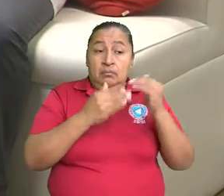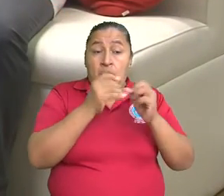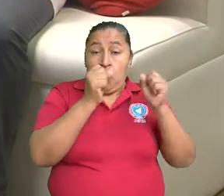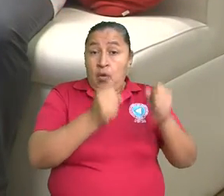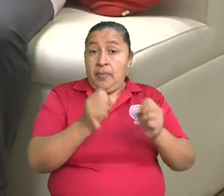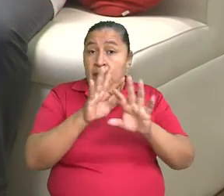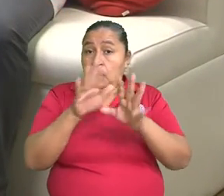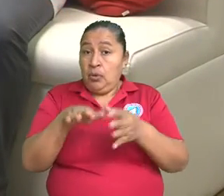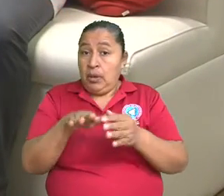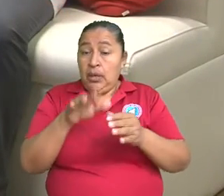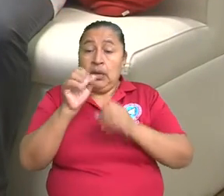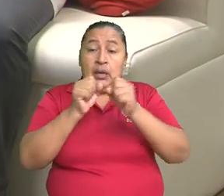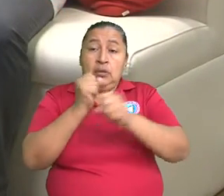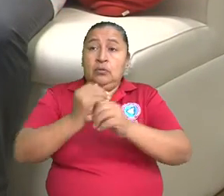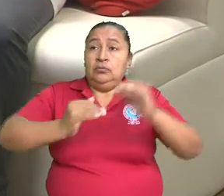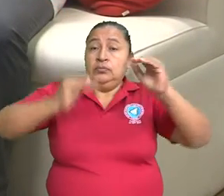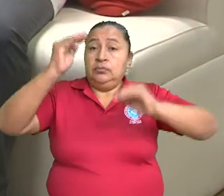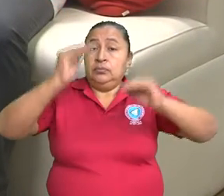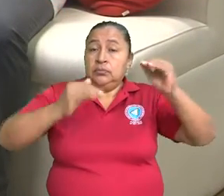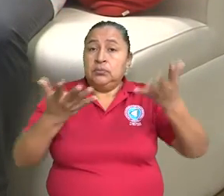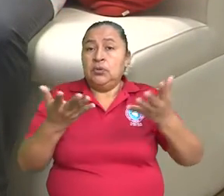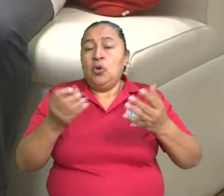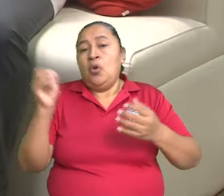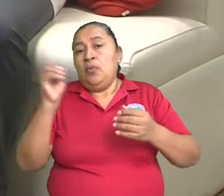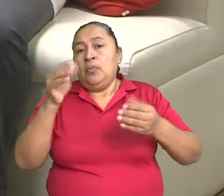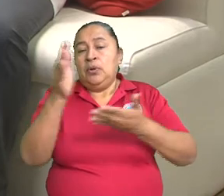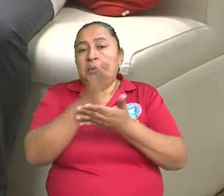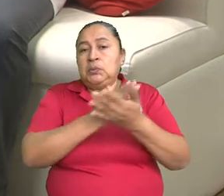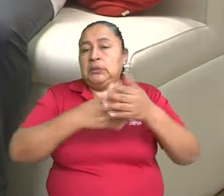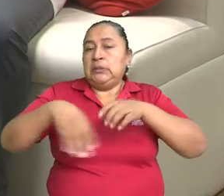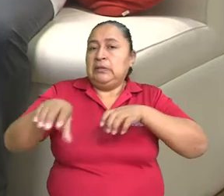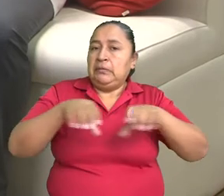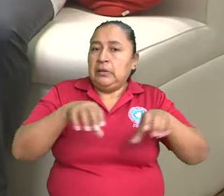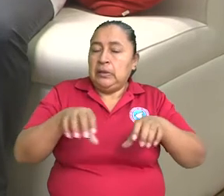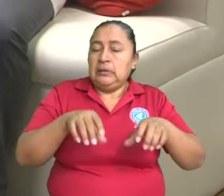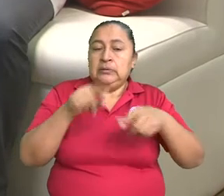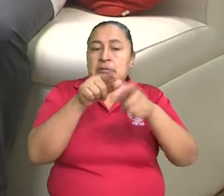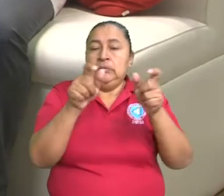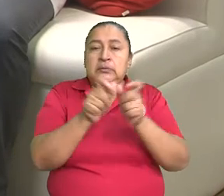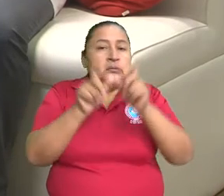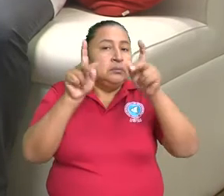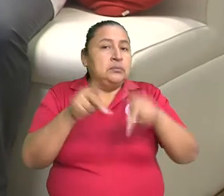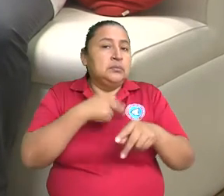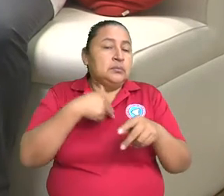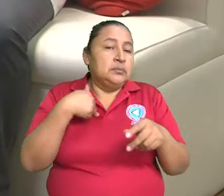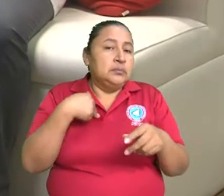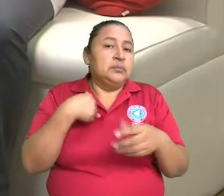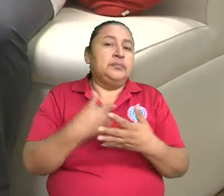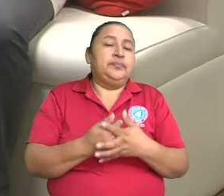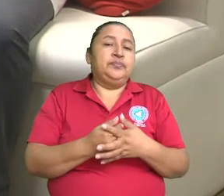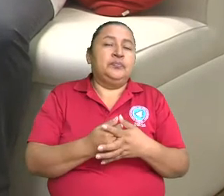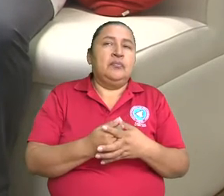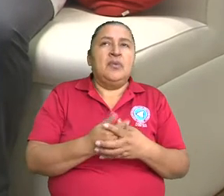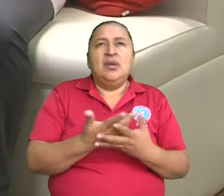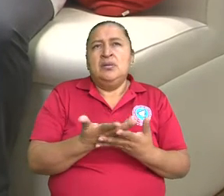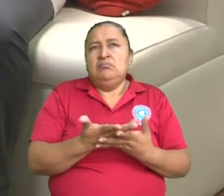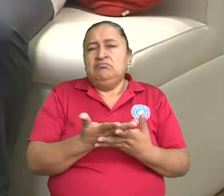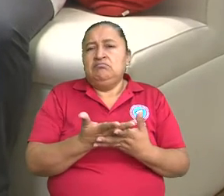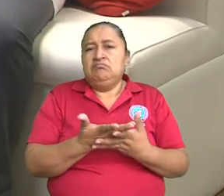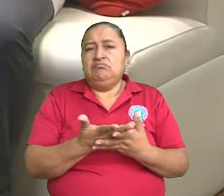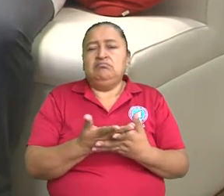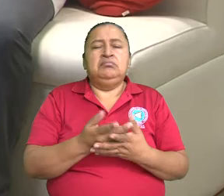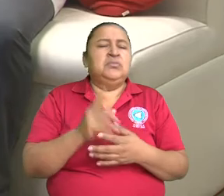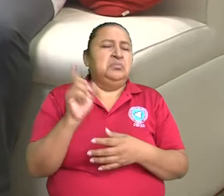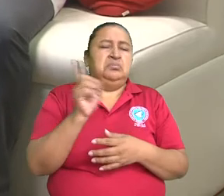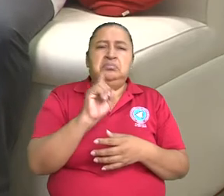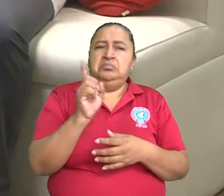determinado grupo de edad? ¿Por alguna actividad que realiza este grupo de personas? De hecho, no tiene